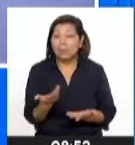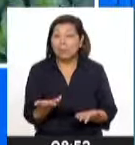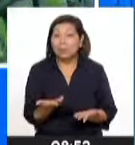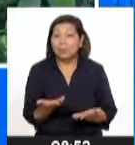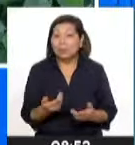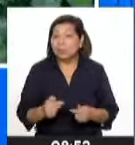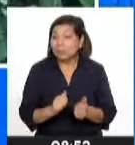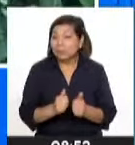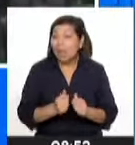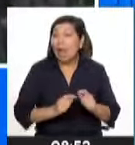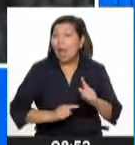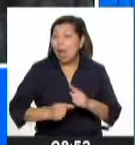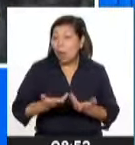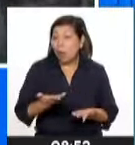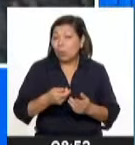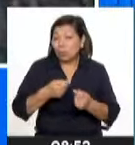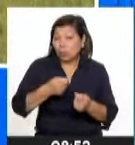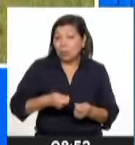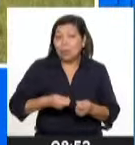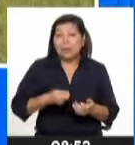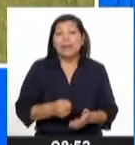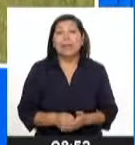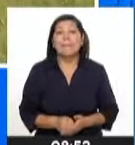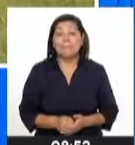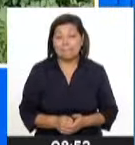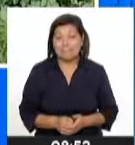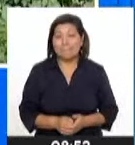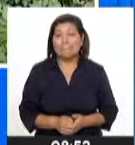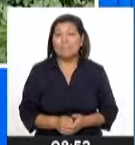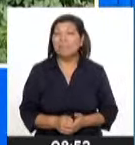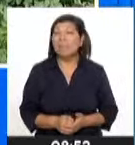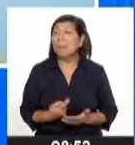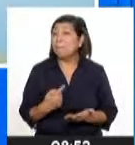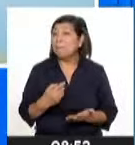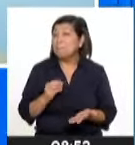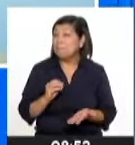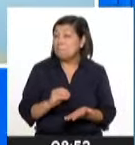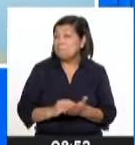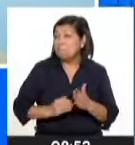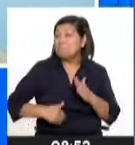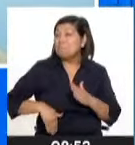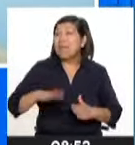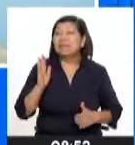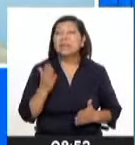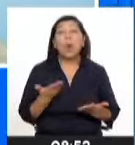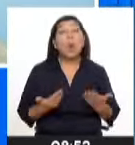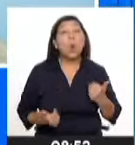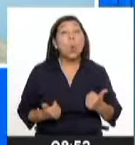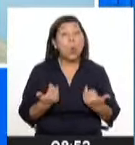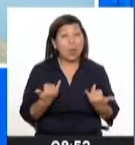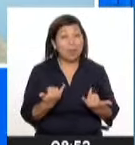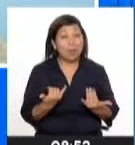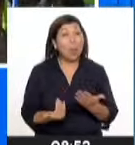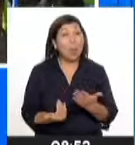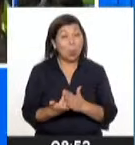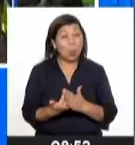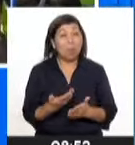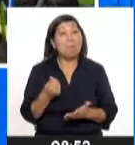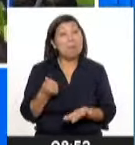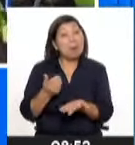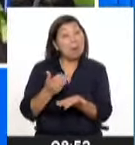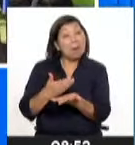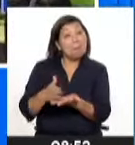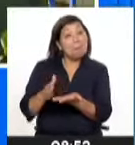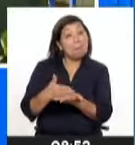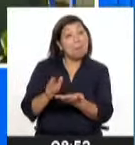competitividad de algunos cultivos agrícolas. Se estima que hay una mayor demanda de este nuevo programa de crédito